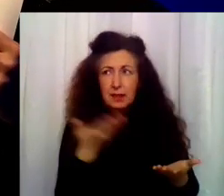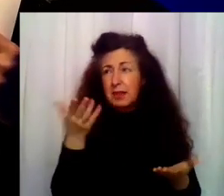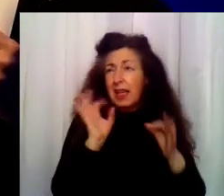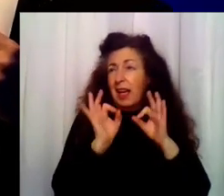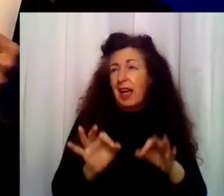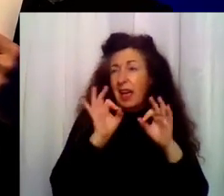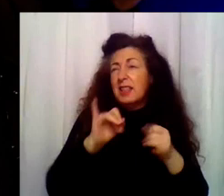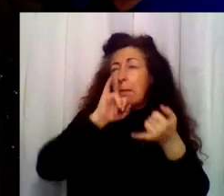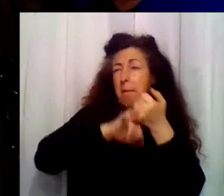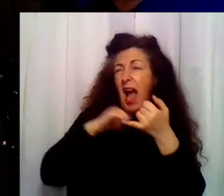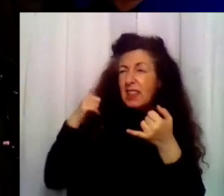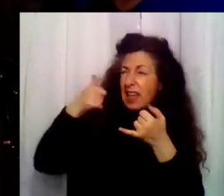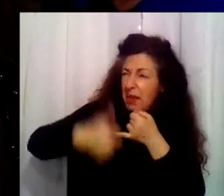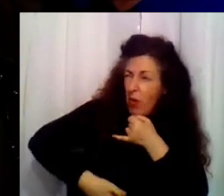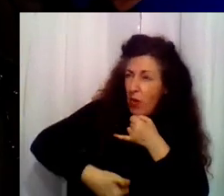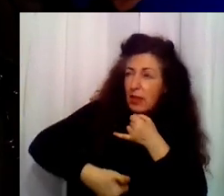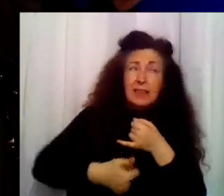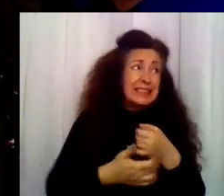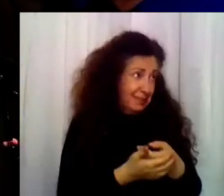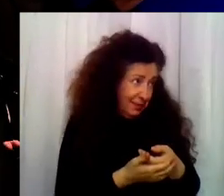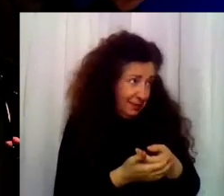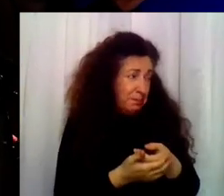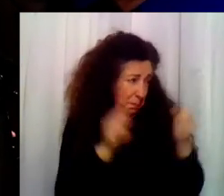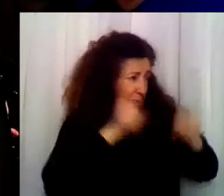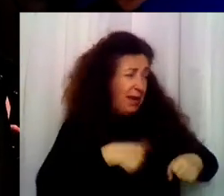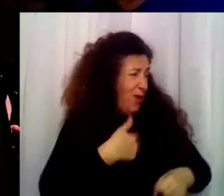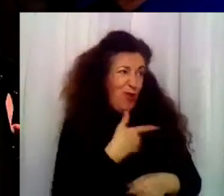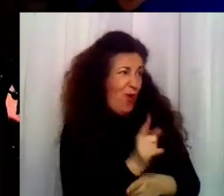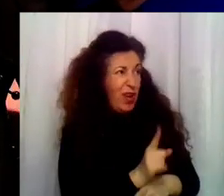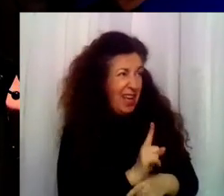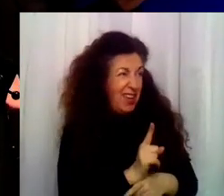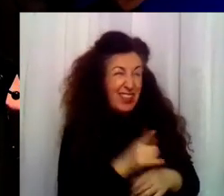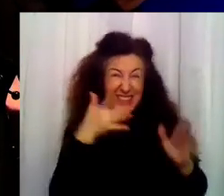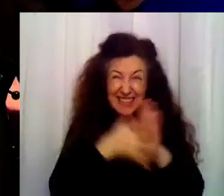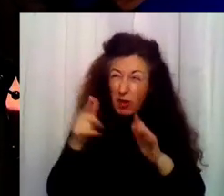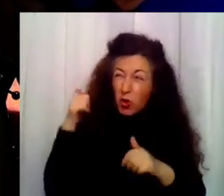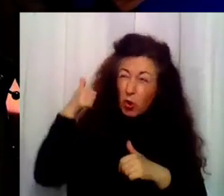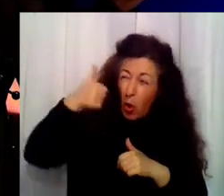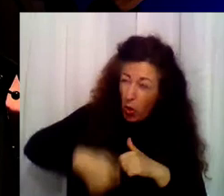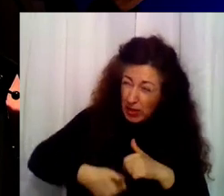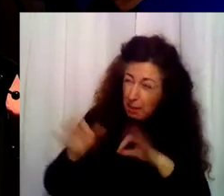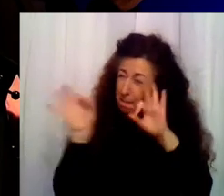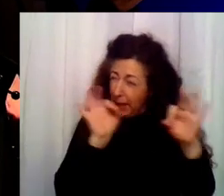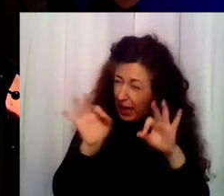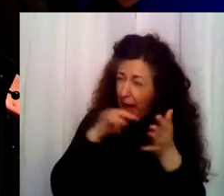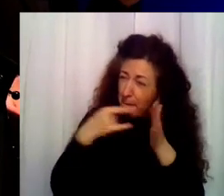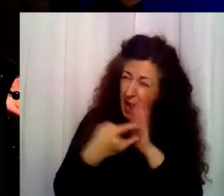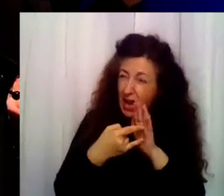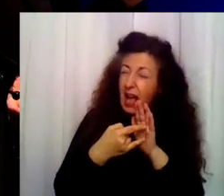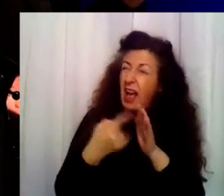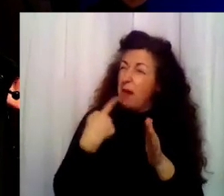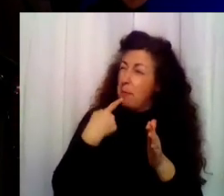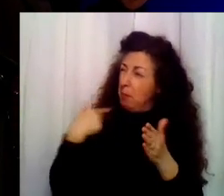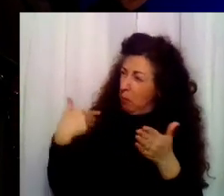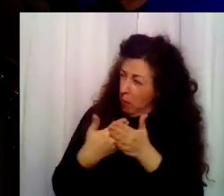habitual en los matrimonios. Si lo es, yo no quiero eso. ¿Y has estado todo este tiempo planeándolo para... Para decírmelo el